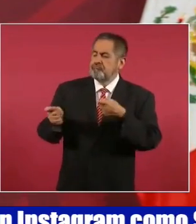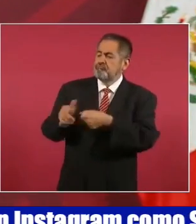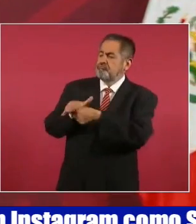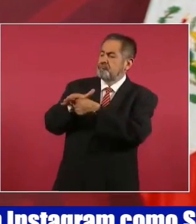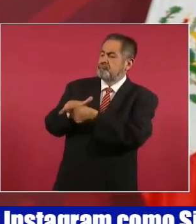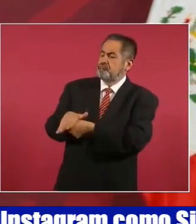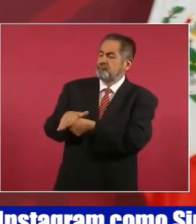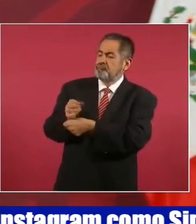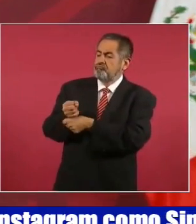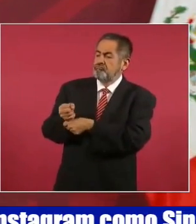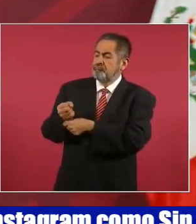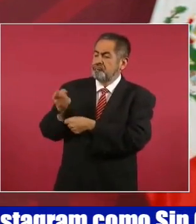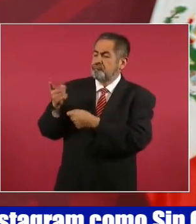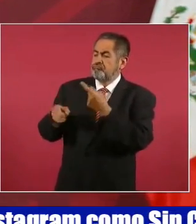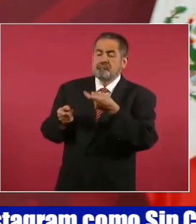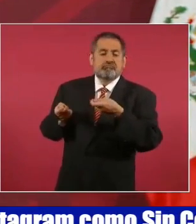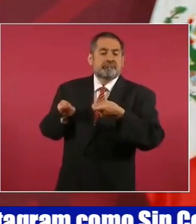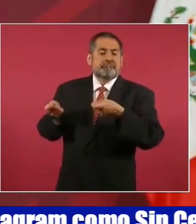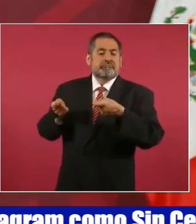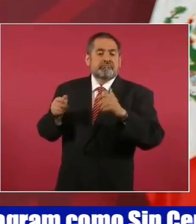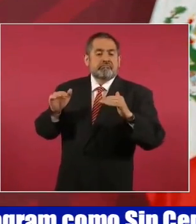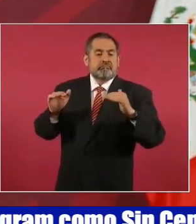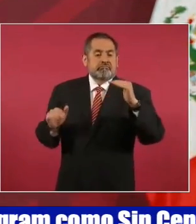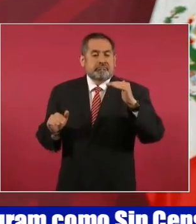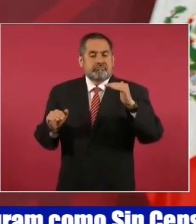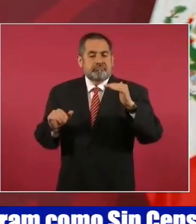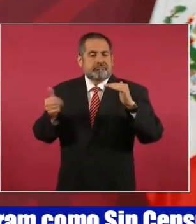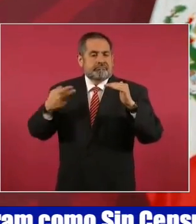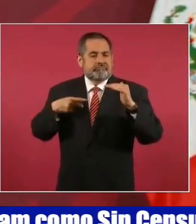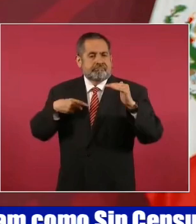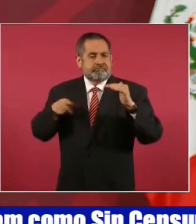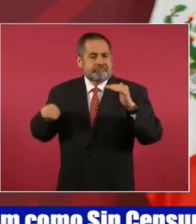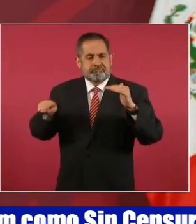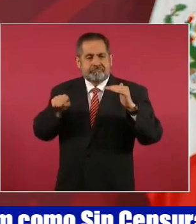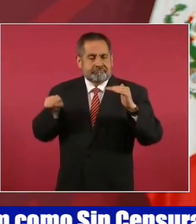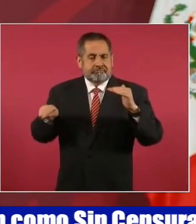a someter a otro ser humano.